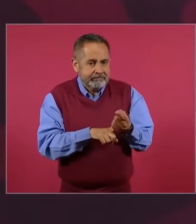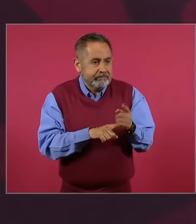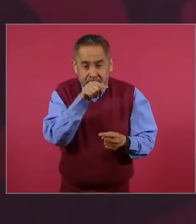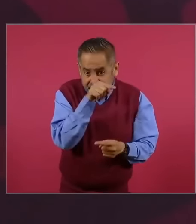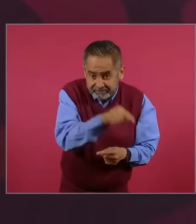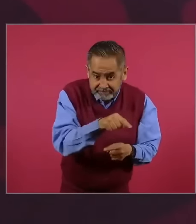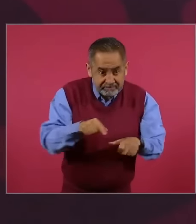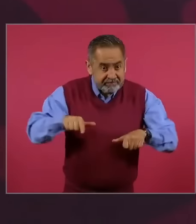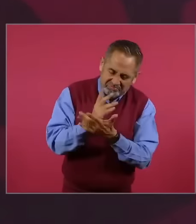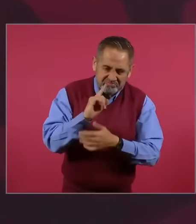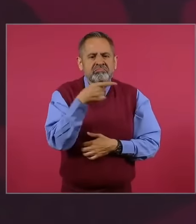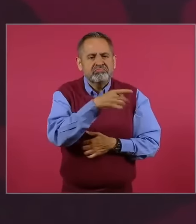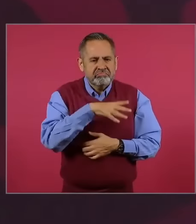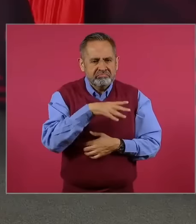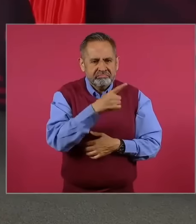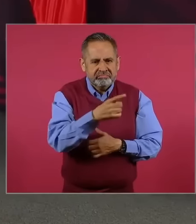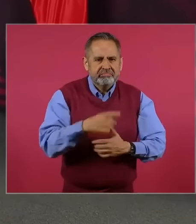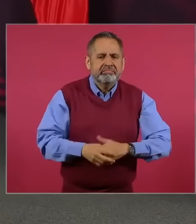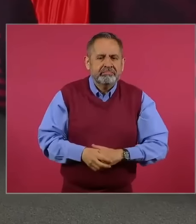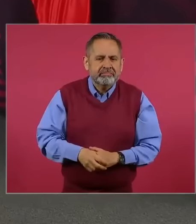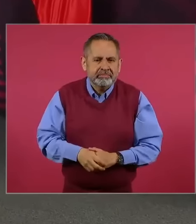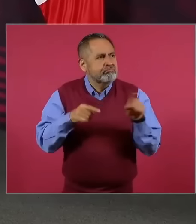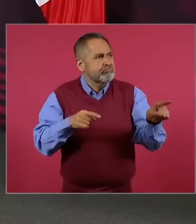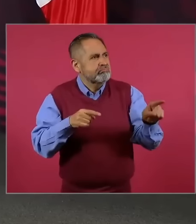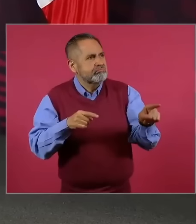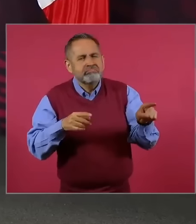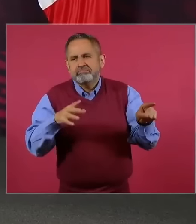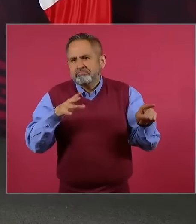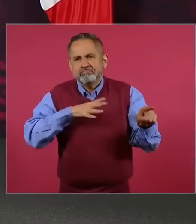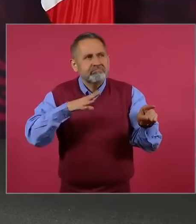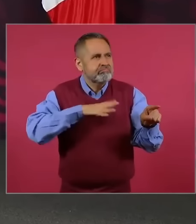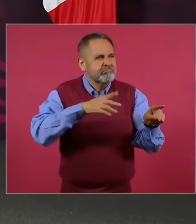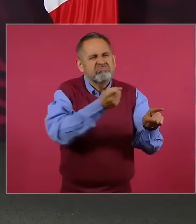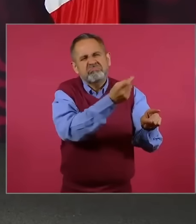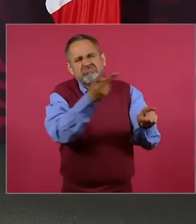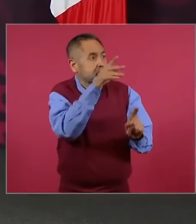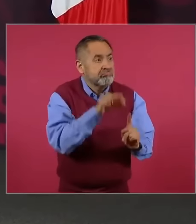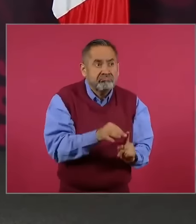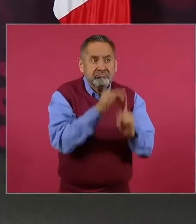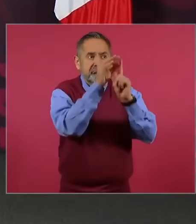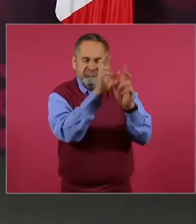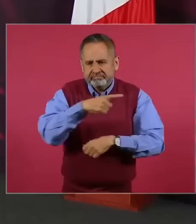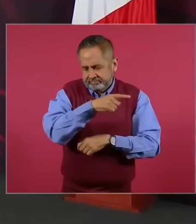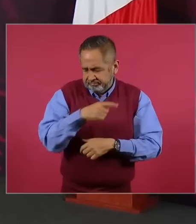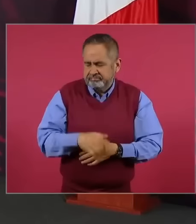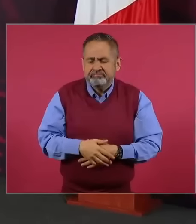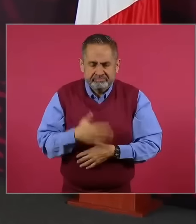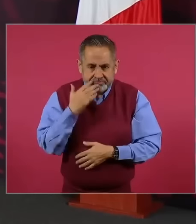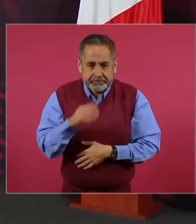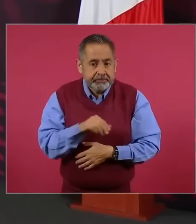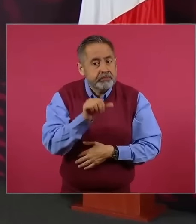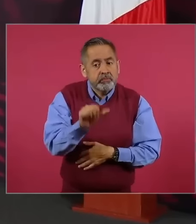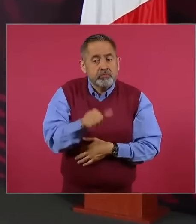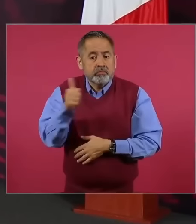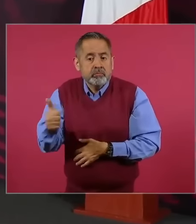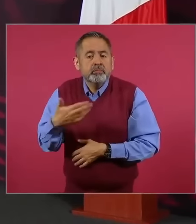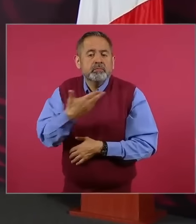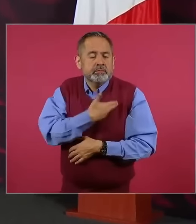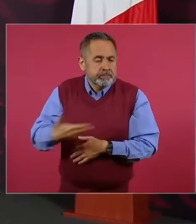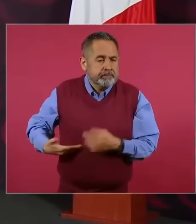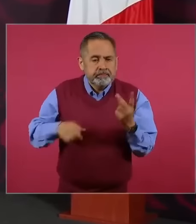habrán, no habrán, así se decía en México, un gran reconocimiento a Lincoln. y el otro presidente,